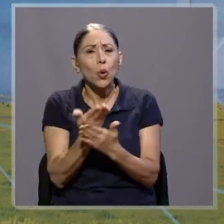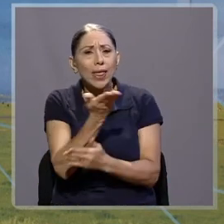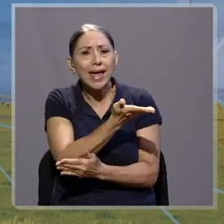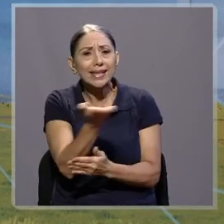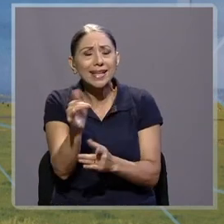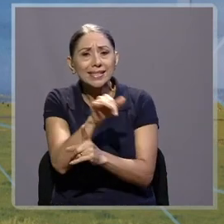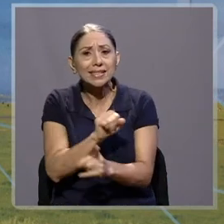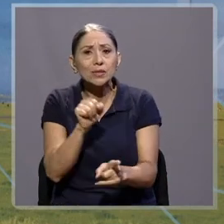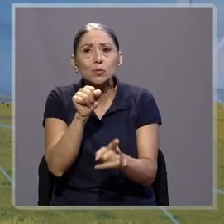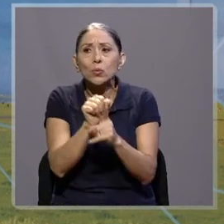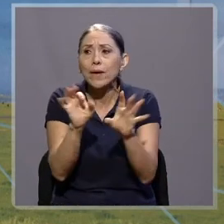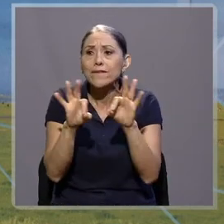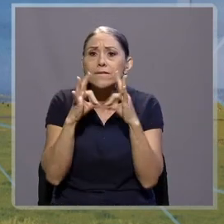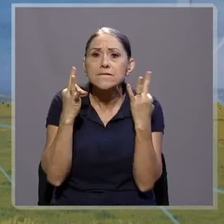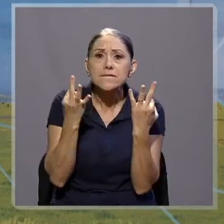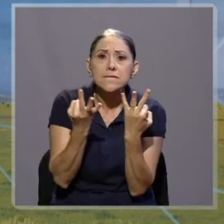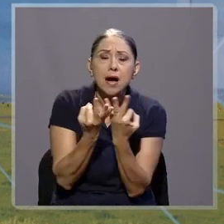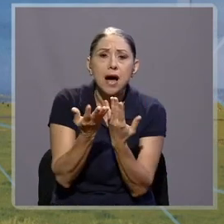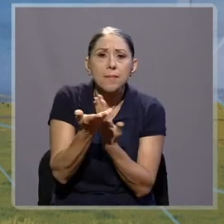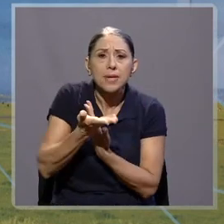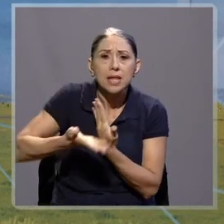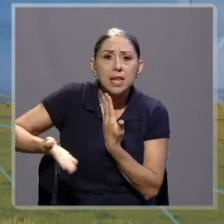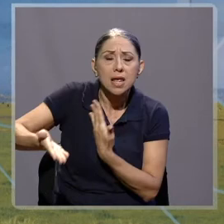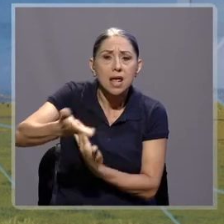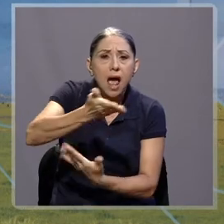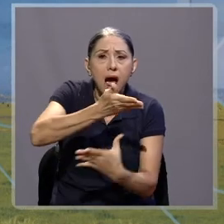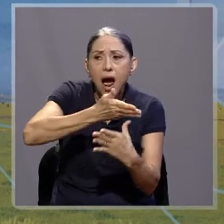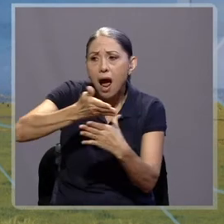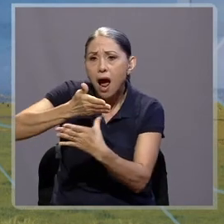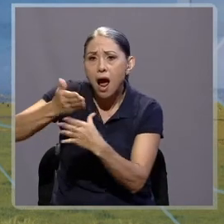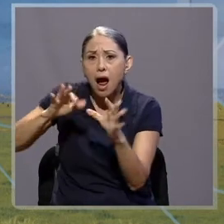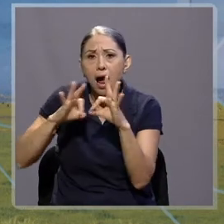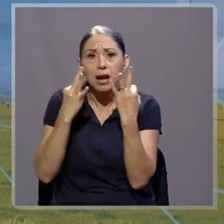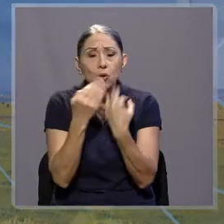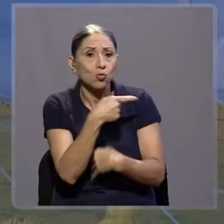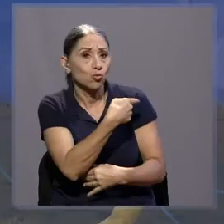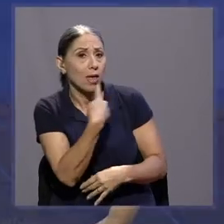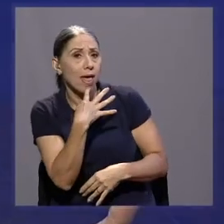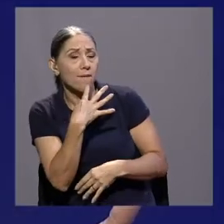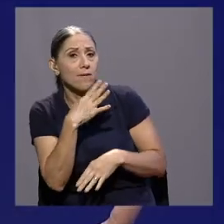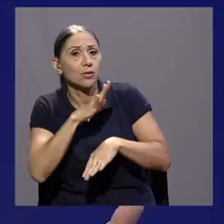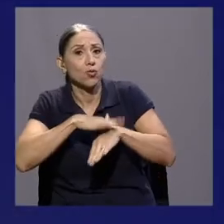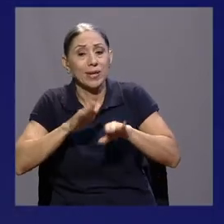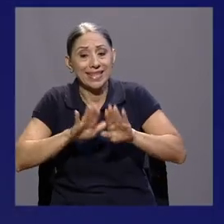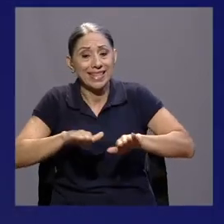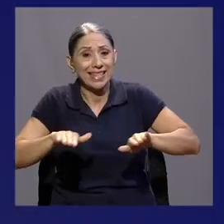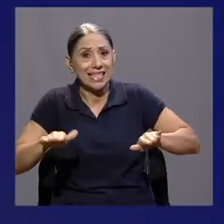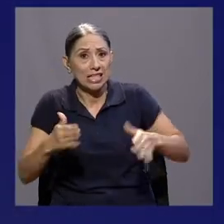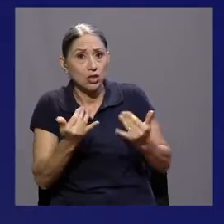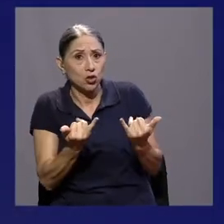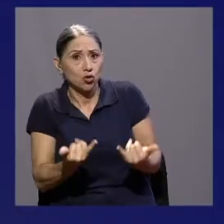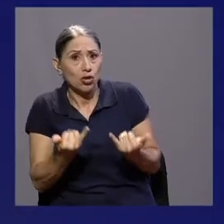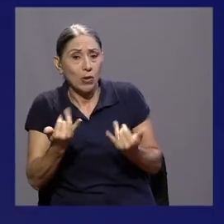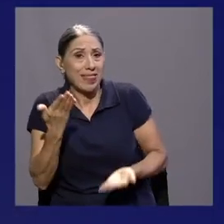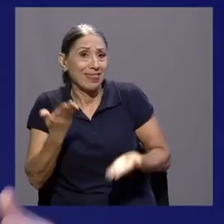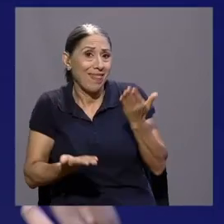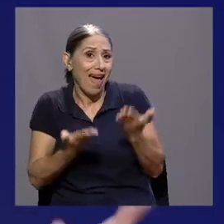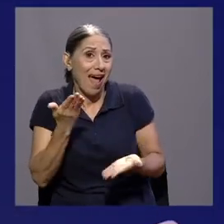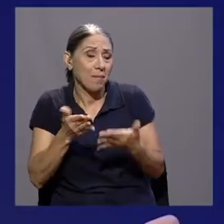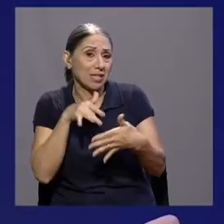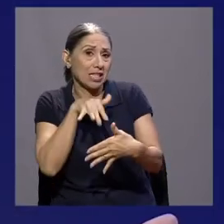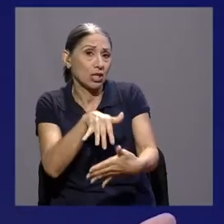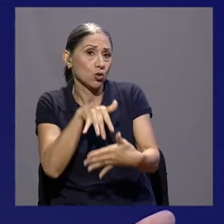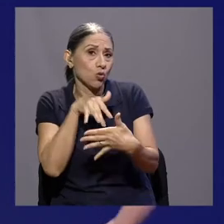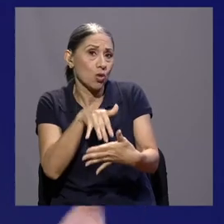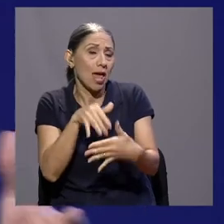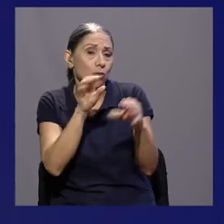dinámica familiar que también se involucra, mencionabas el tema de los niños y las niñas que tal vez están